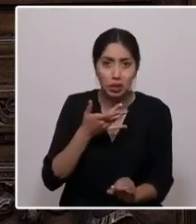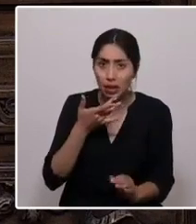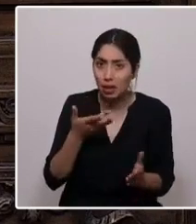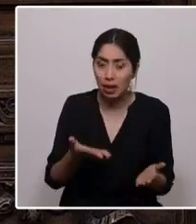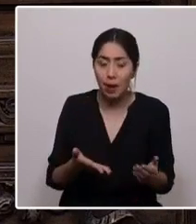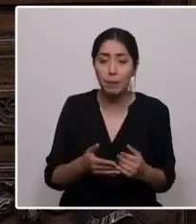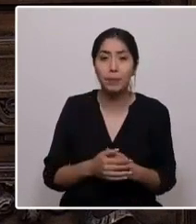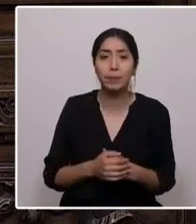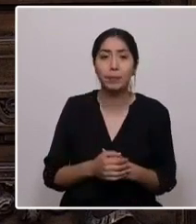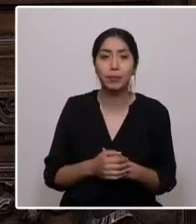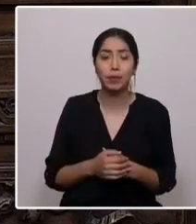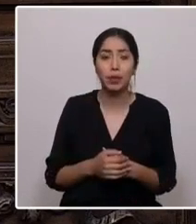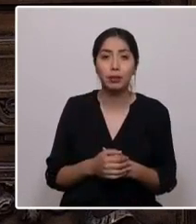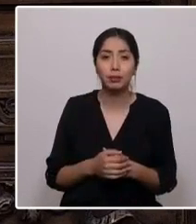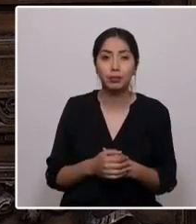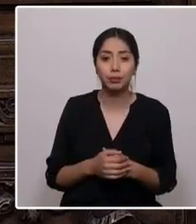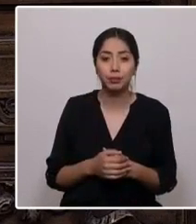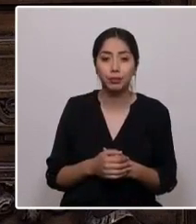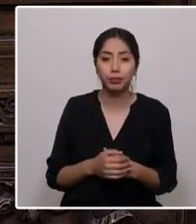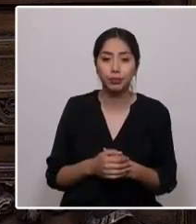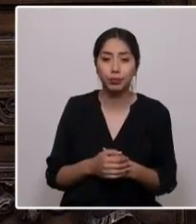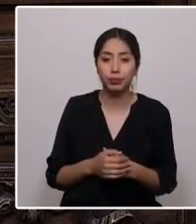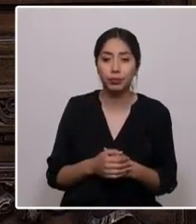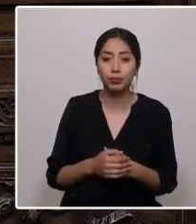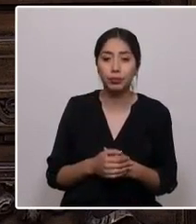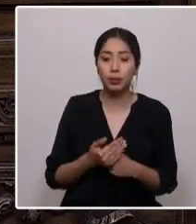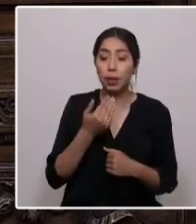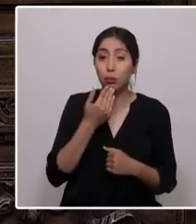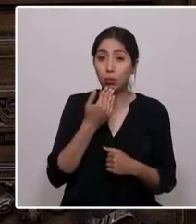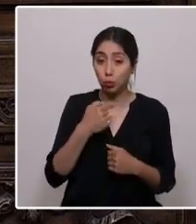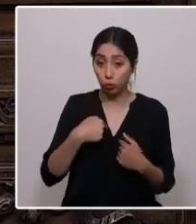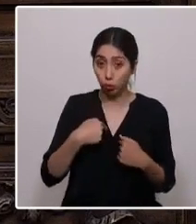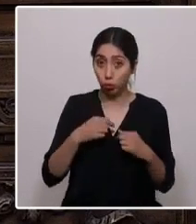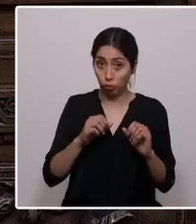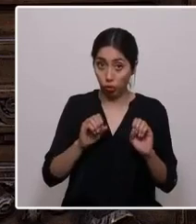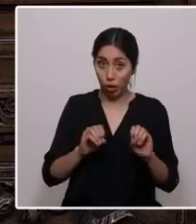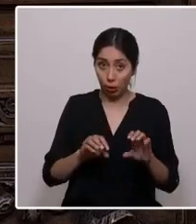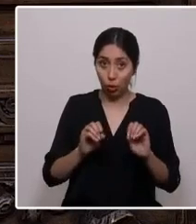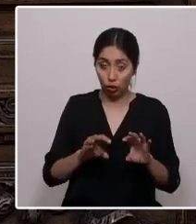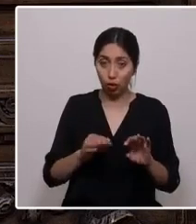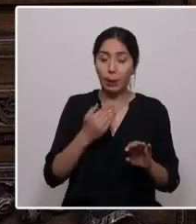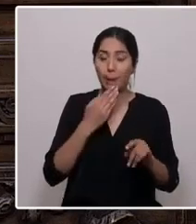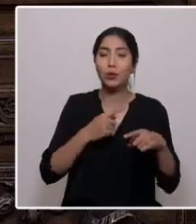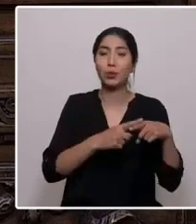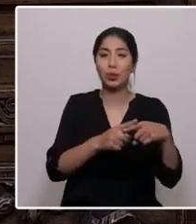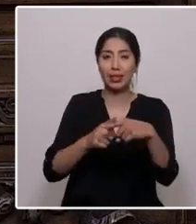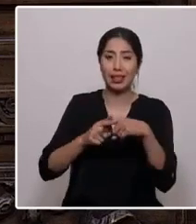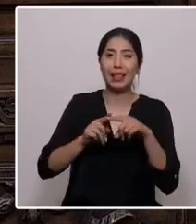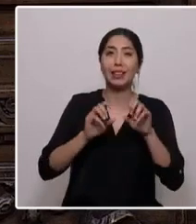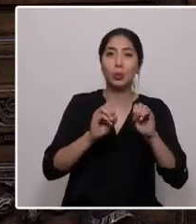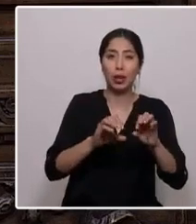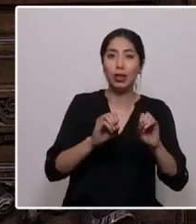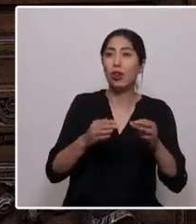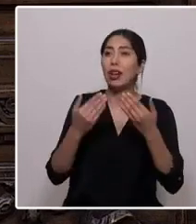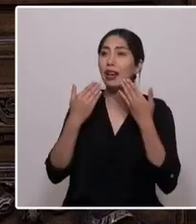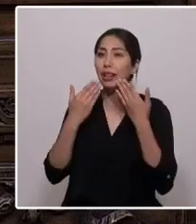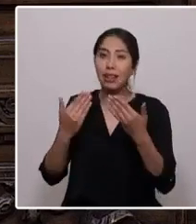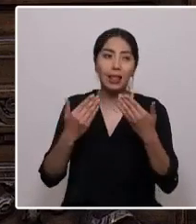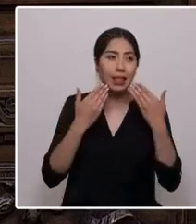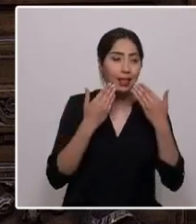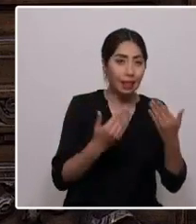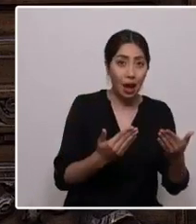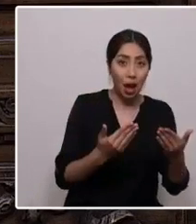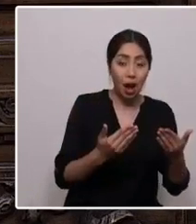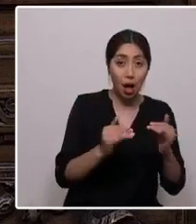eutópico como educador es el de una sociedad educadora que otorga los medios para que nadie se convierta en privado